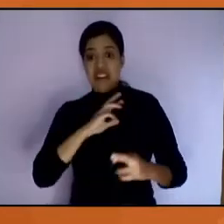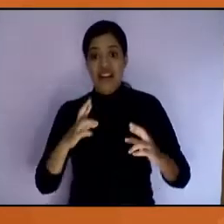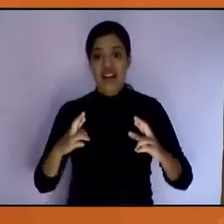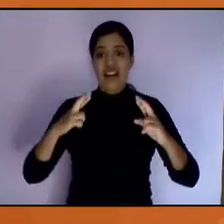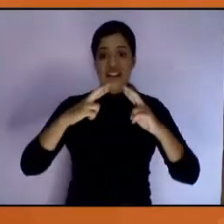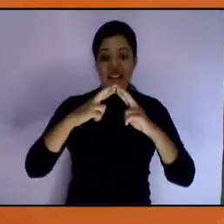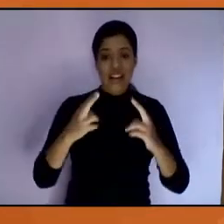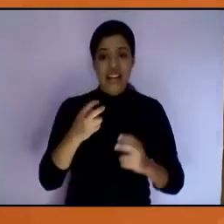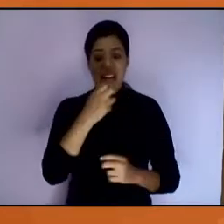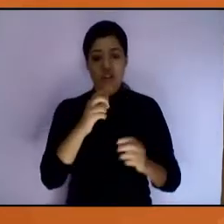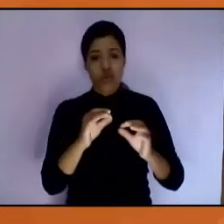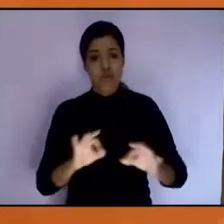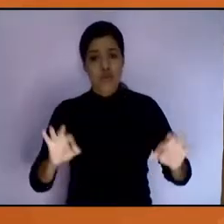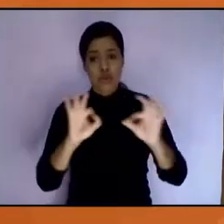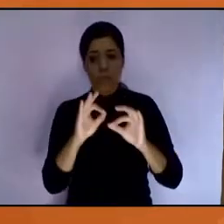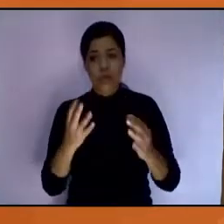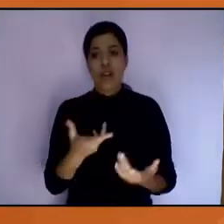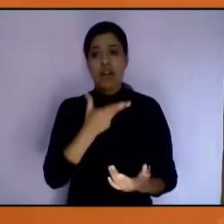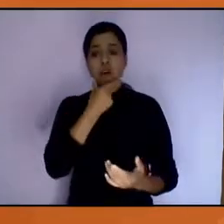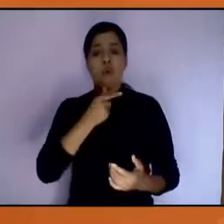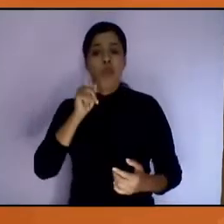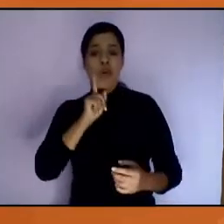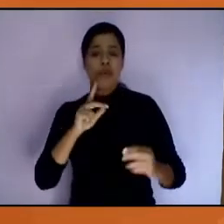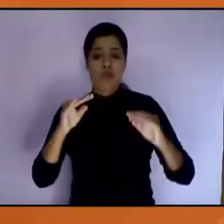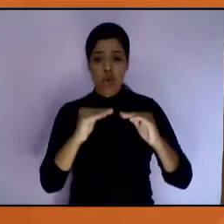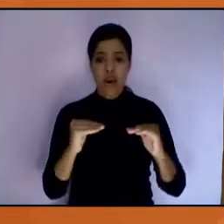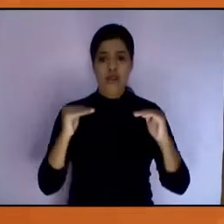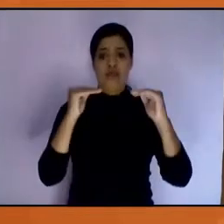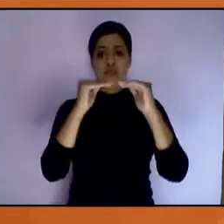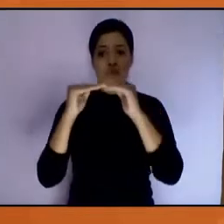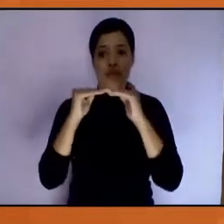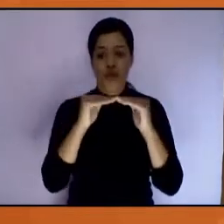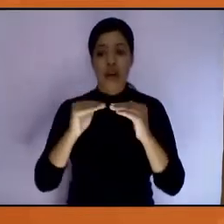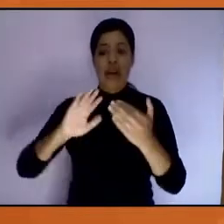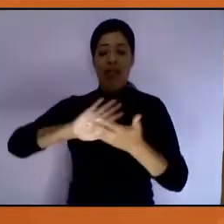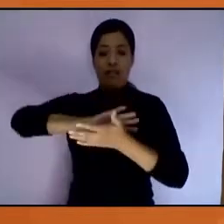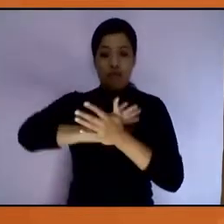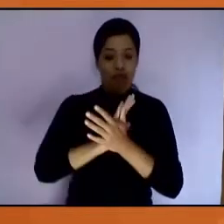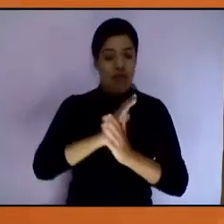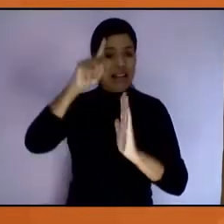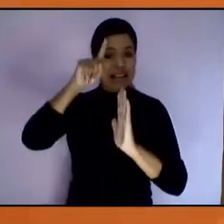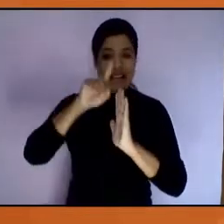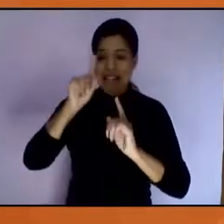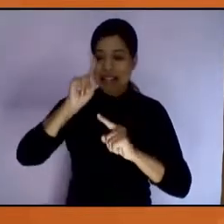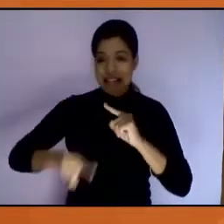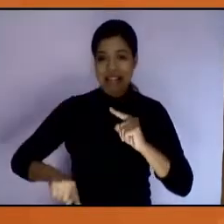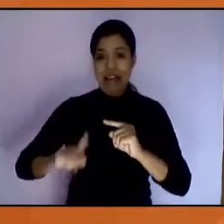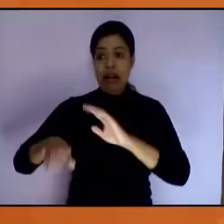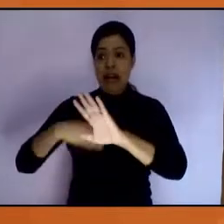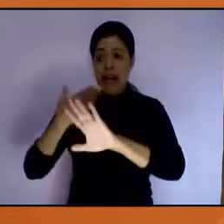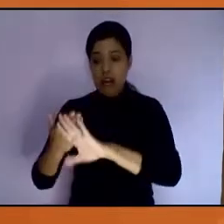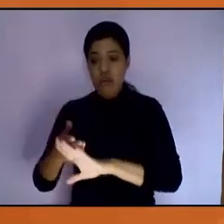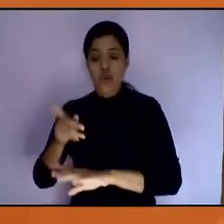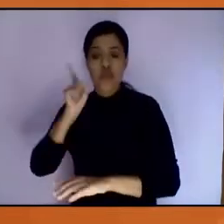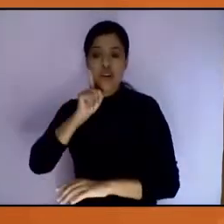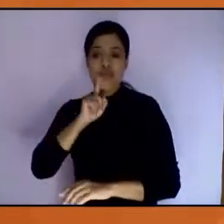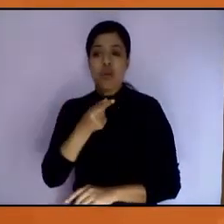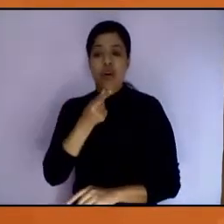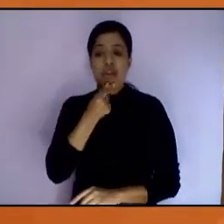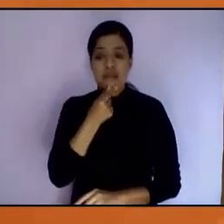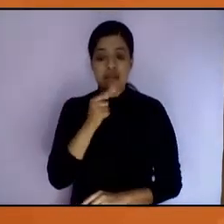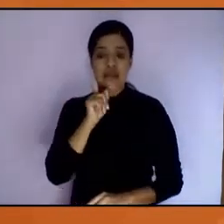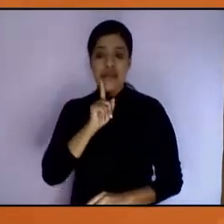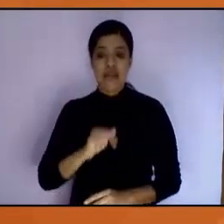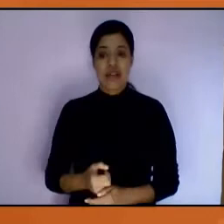asegurar la igualdad de género y eliminar cualquier forma de violencia en contra de las mujeres y niños. Este es además,